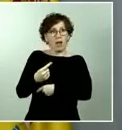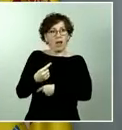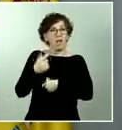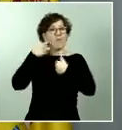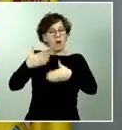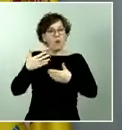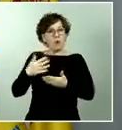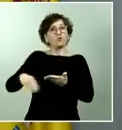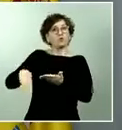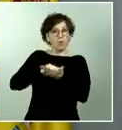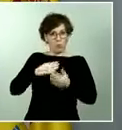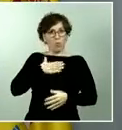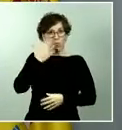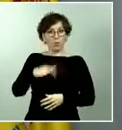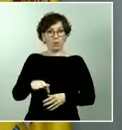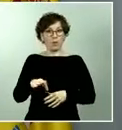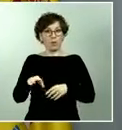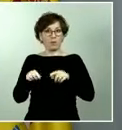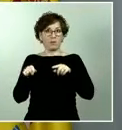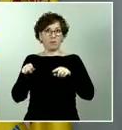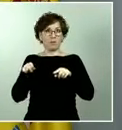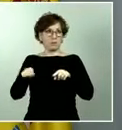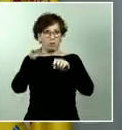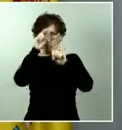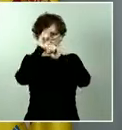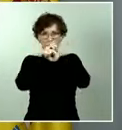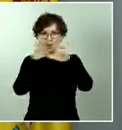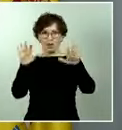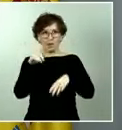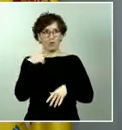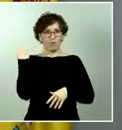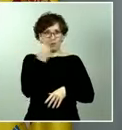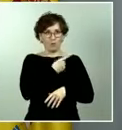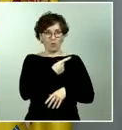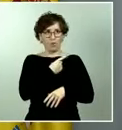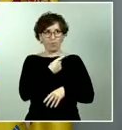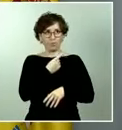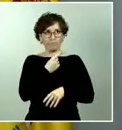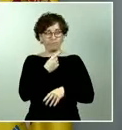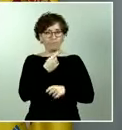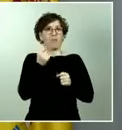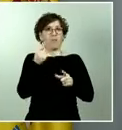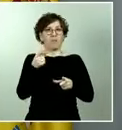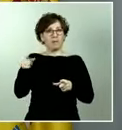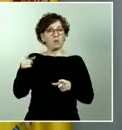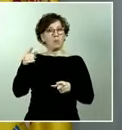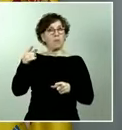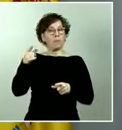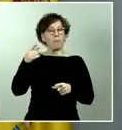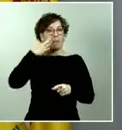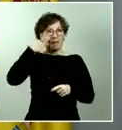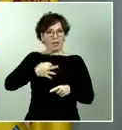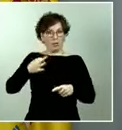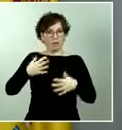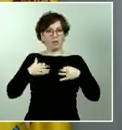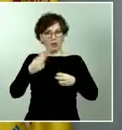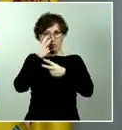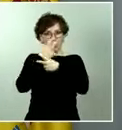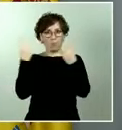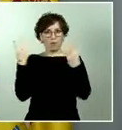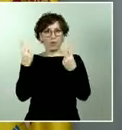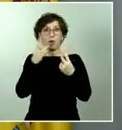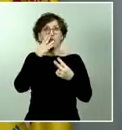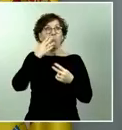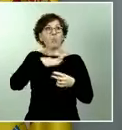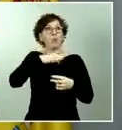puede haber gente que se lo crea y ello determine que vaya más tarde a la asistencia médica creo por eso que